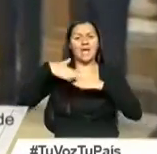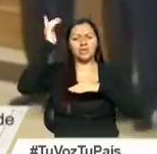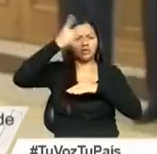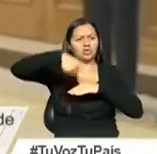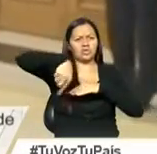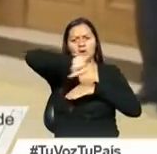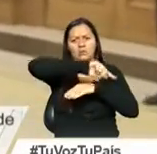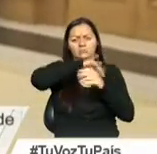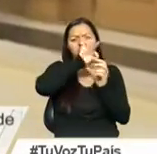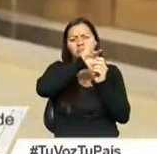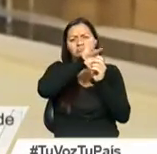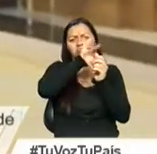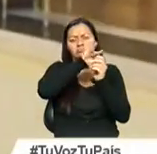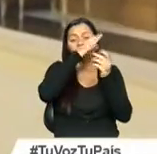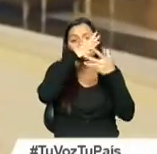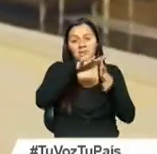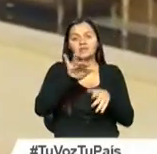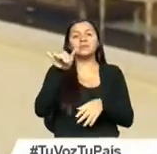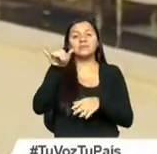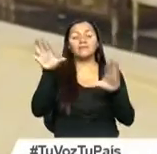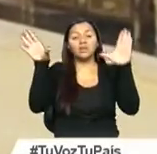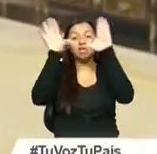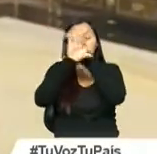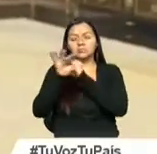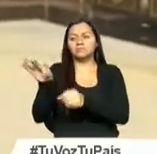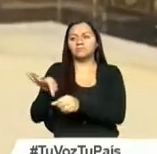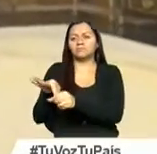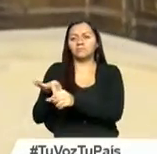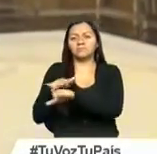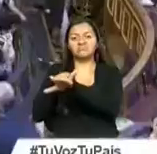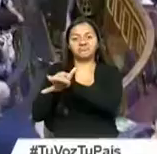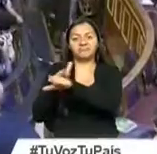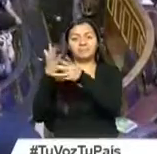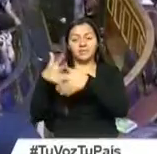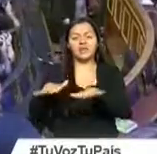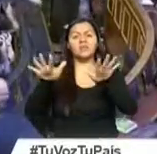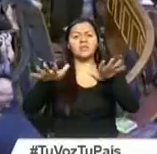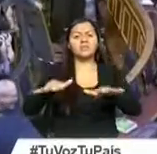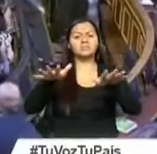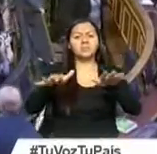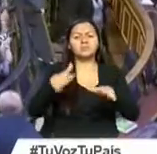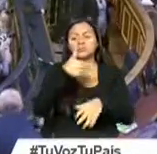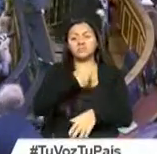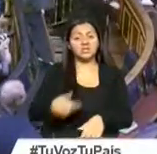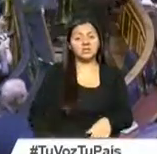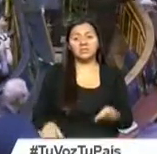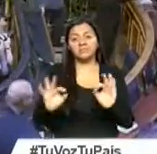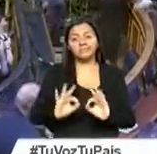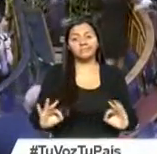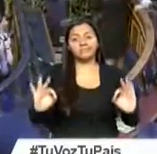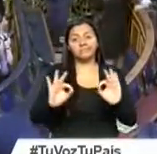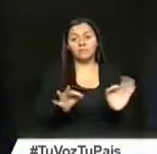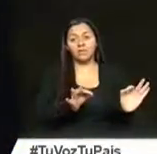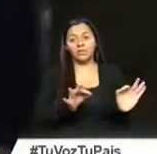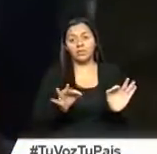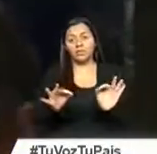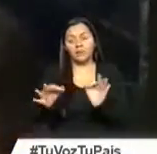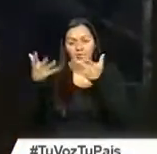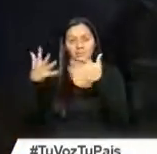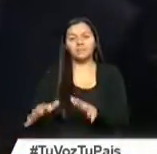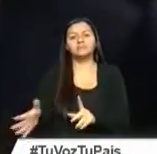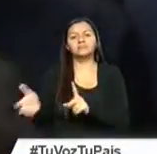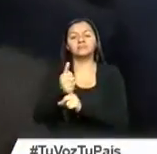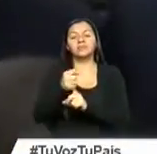simple en la noche del sábado, poniendo fin a 10 meses de bloqueo político. Deberá gobernar solo con el respaldo garantizado de los